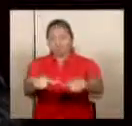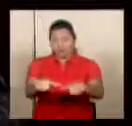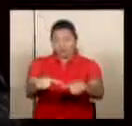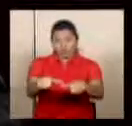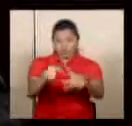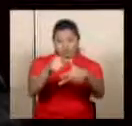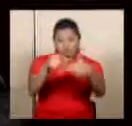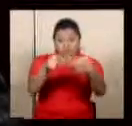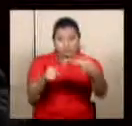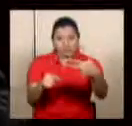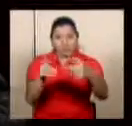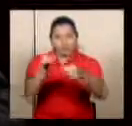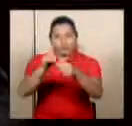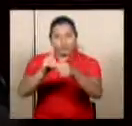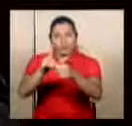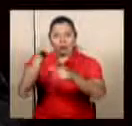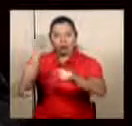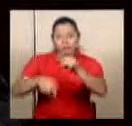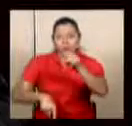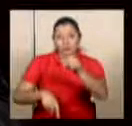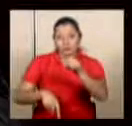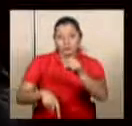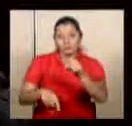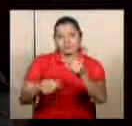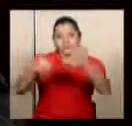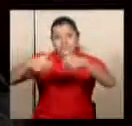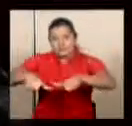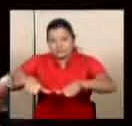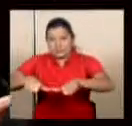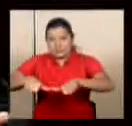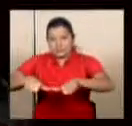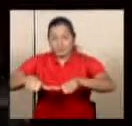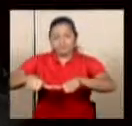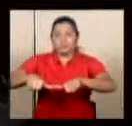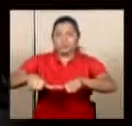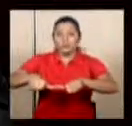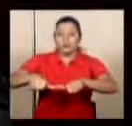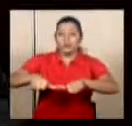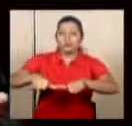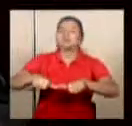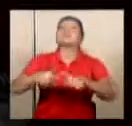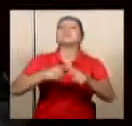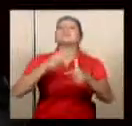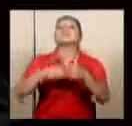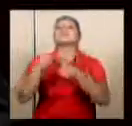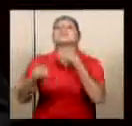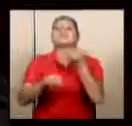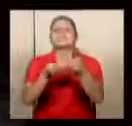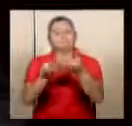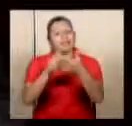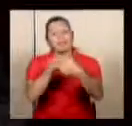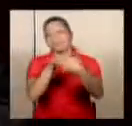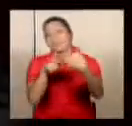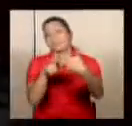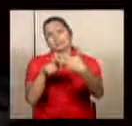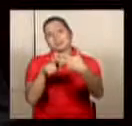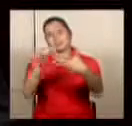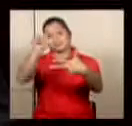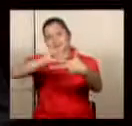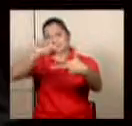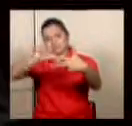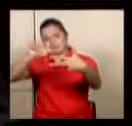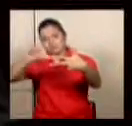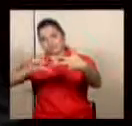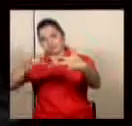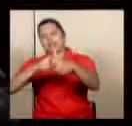cual los diputados puedan referirse por el fondo y votarlo, aprobarlo o improbarlo, tendrán que hacerlo, como me parece que lo resolvió hoy el